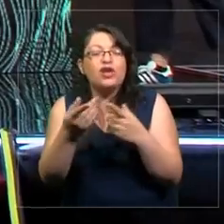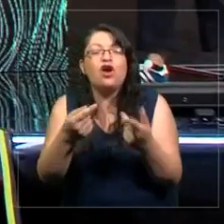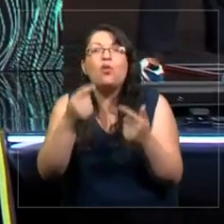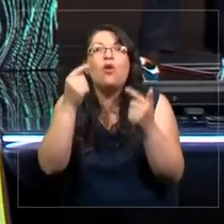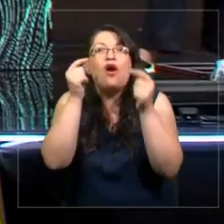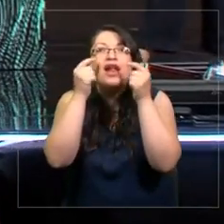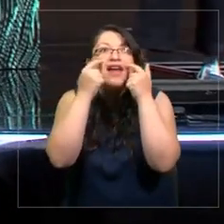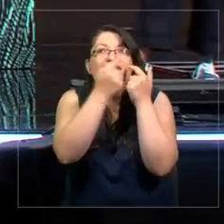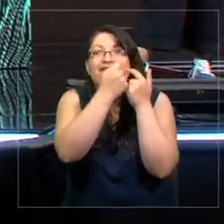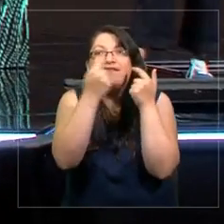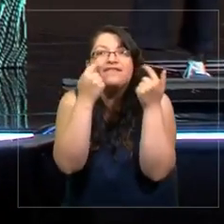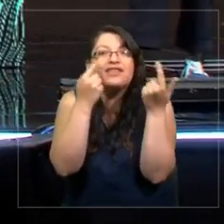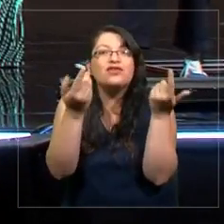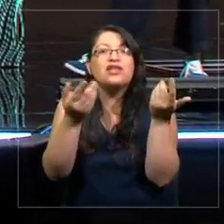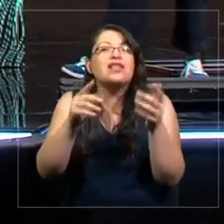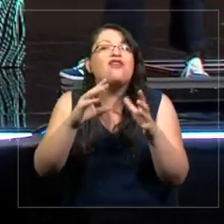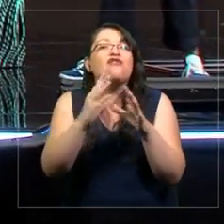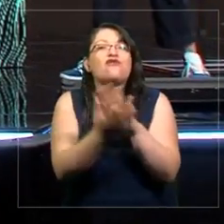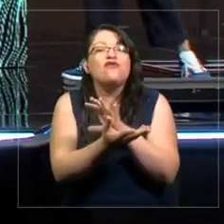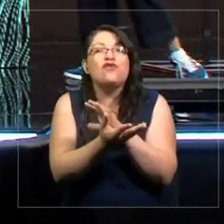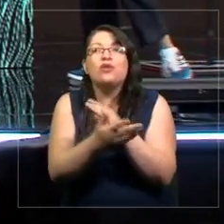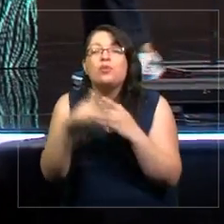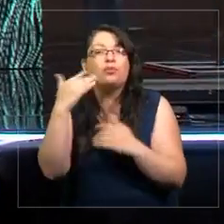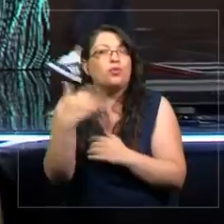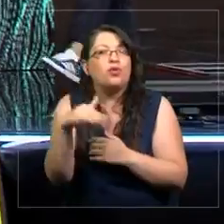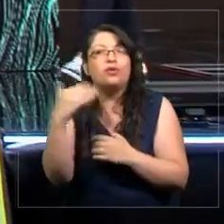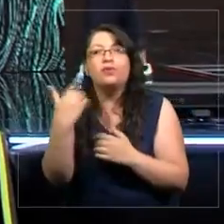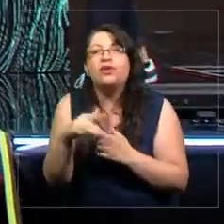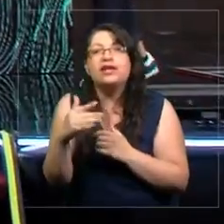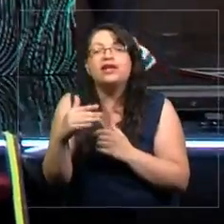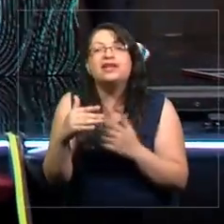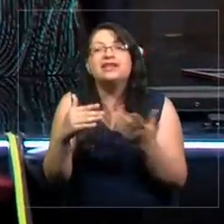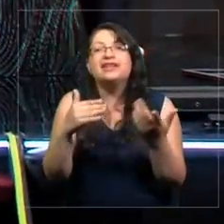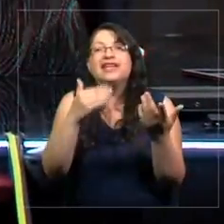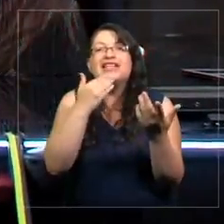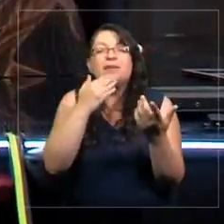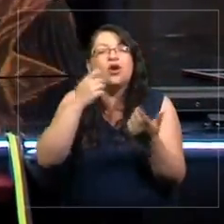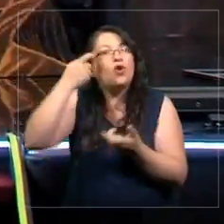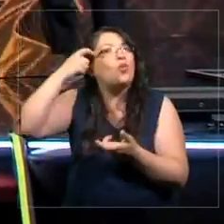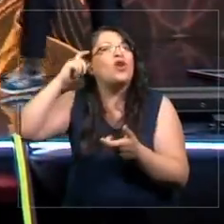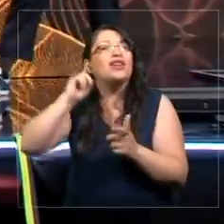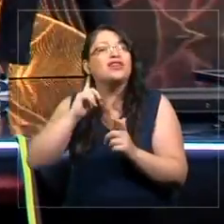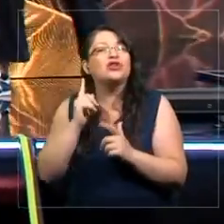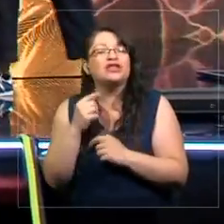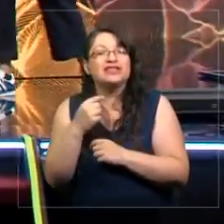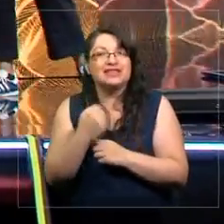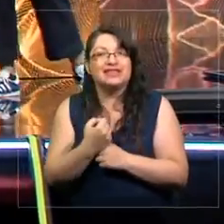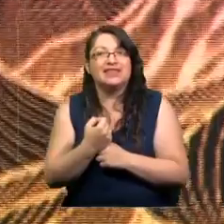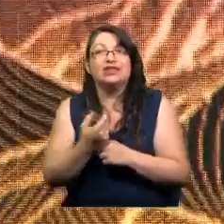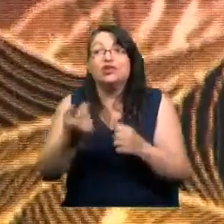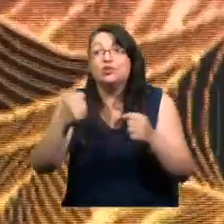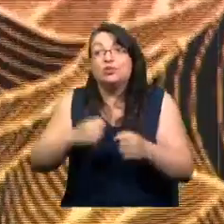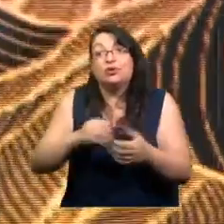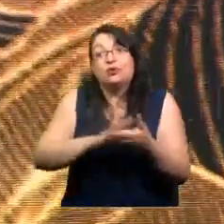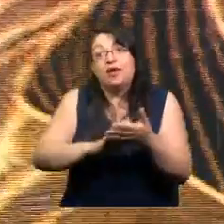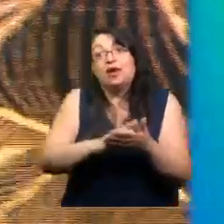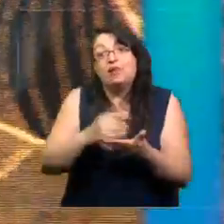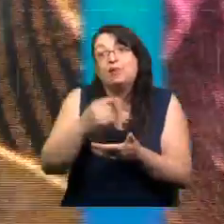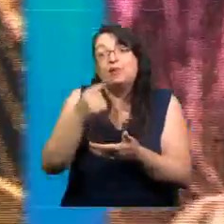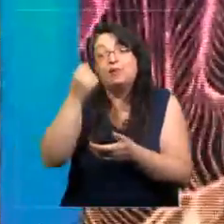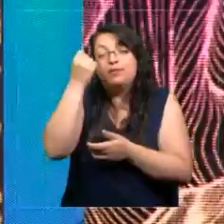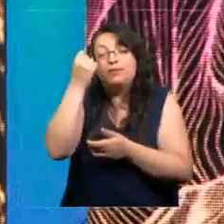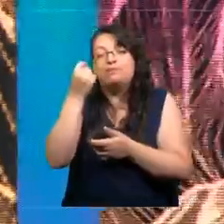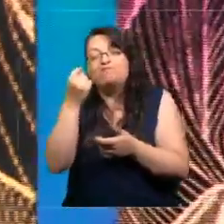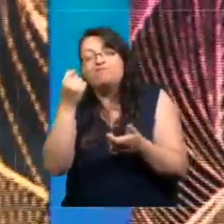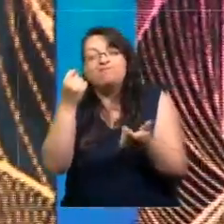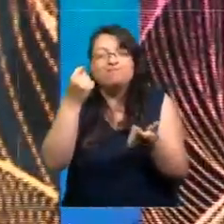es un medio primordial de autorrepresentación y al mismo tiempo de autoconciencia. De ahí, por ejemplo, uno podría llegar a especular el simbolismo